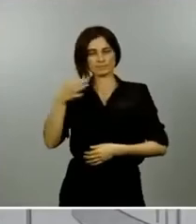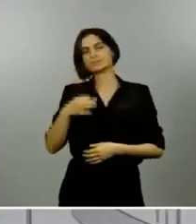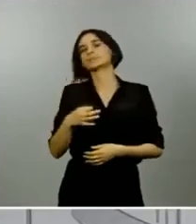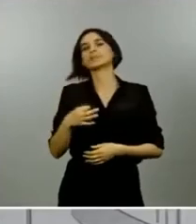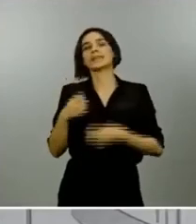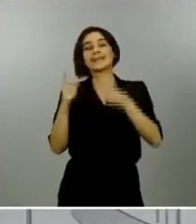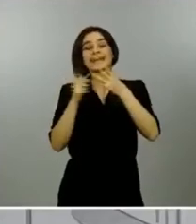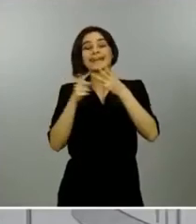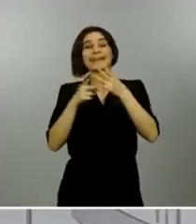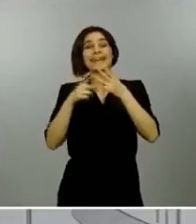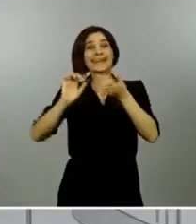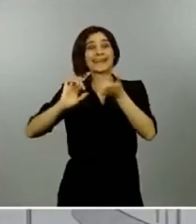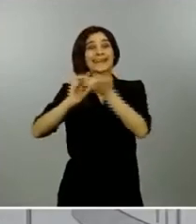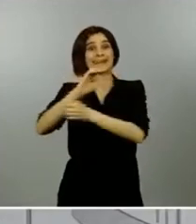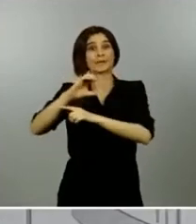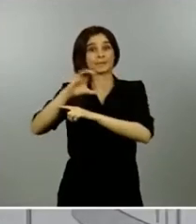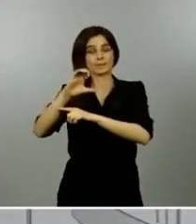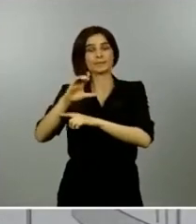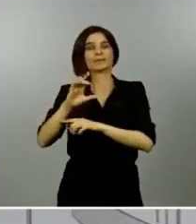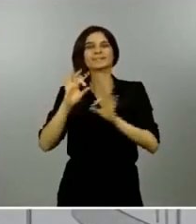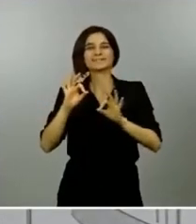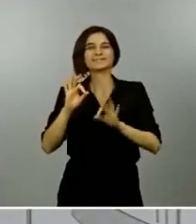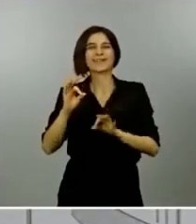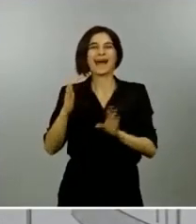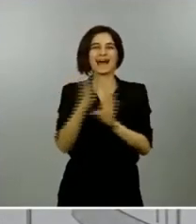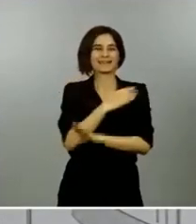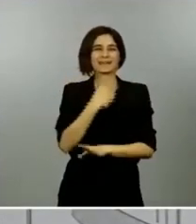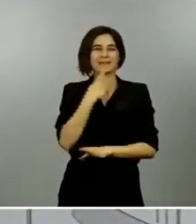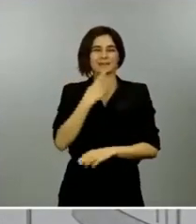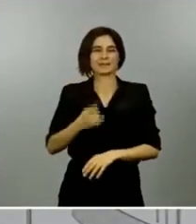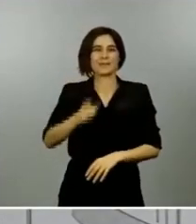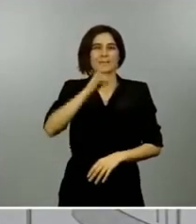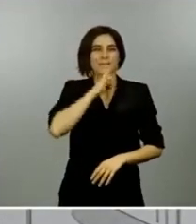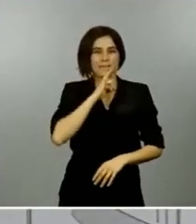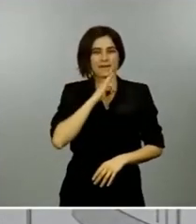euros 95.400 millones de euros me saltaba el número